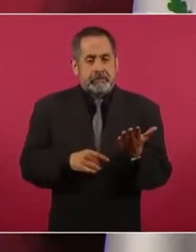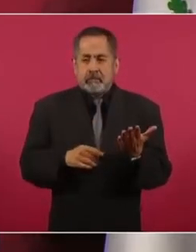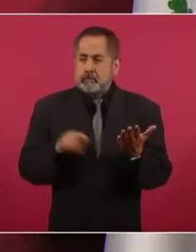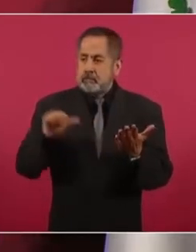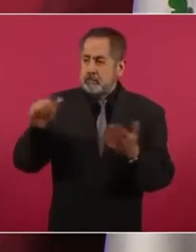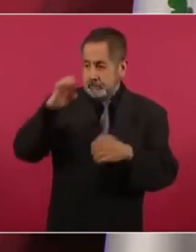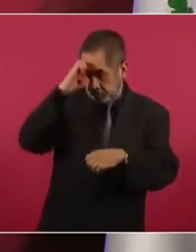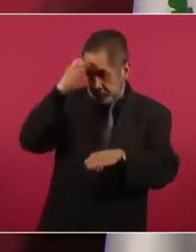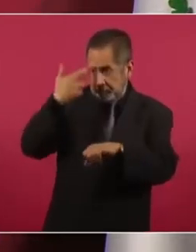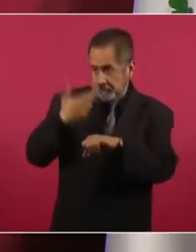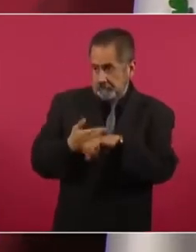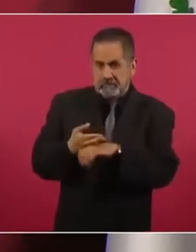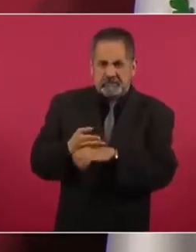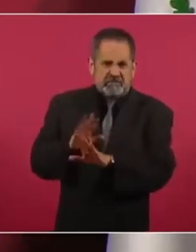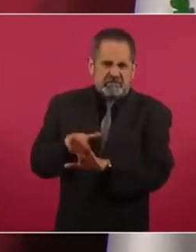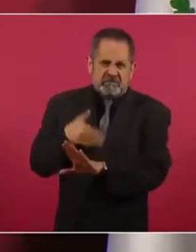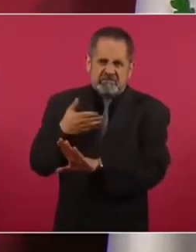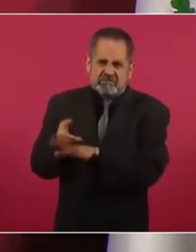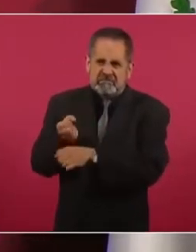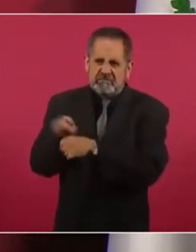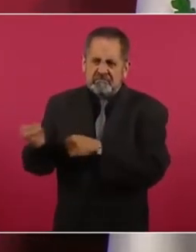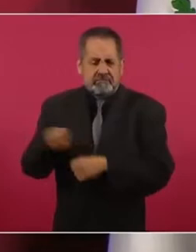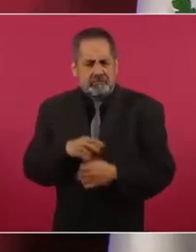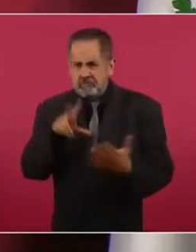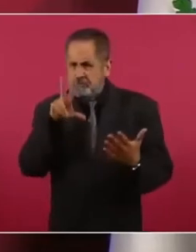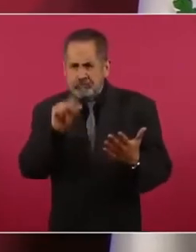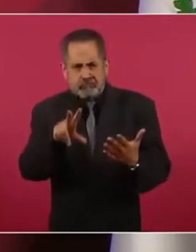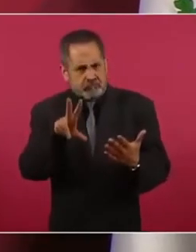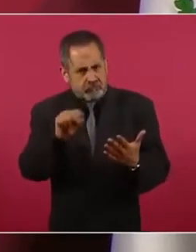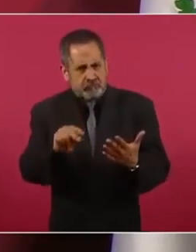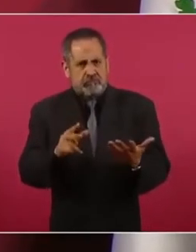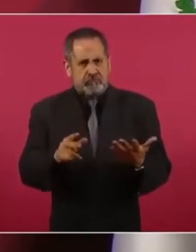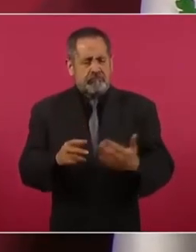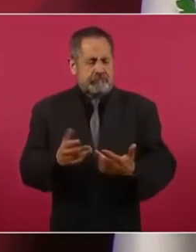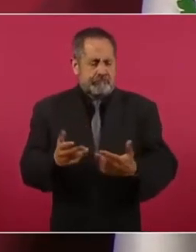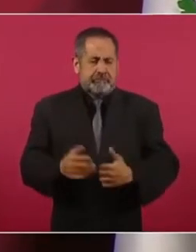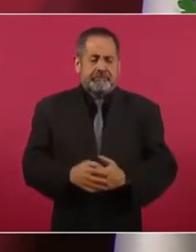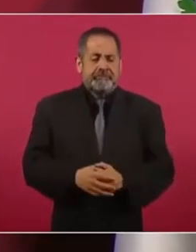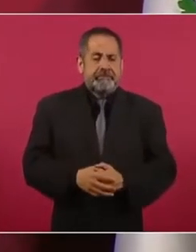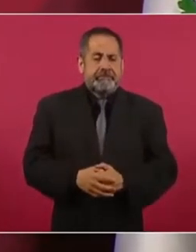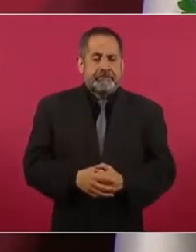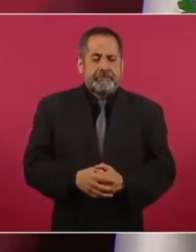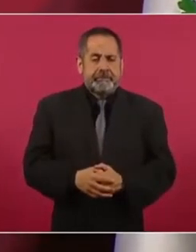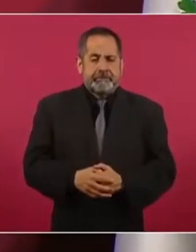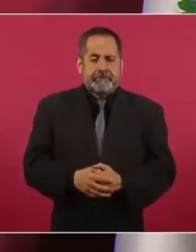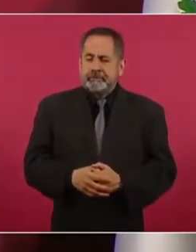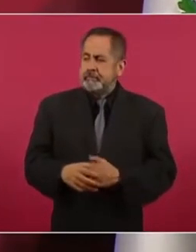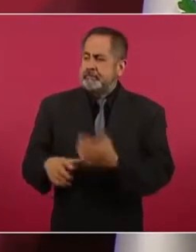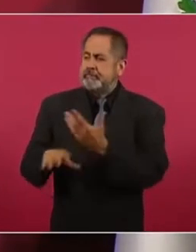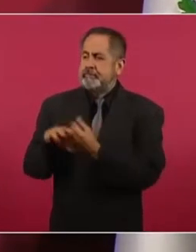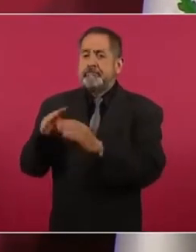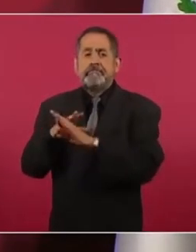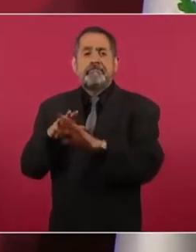forastero, al migrante,